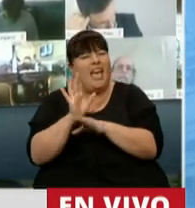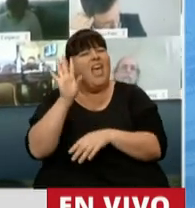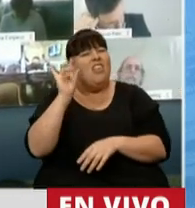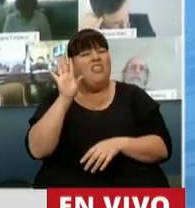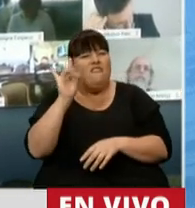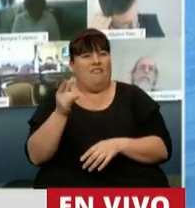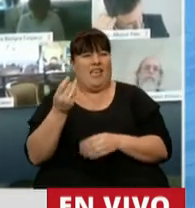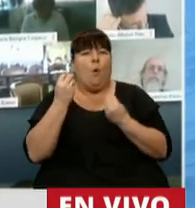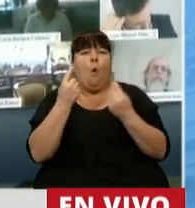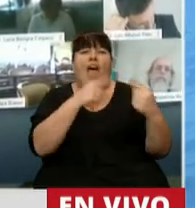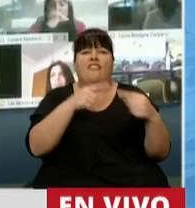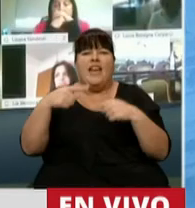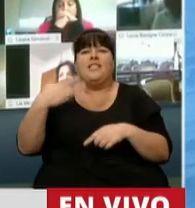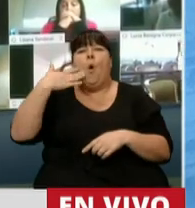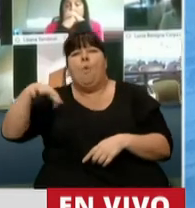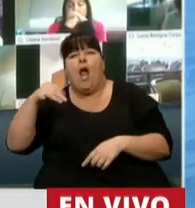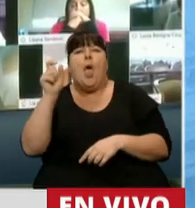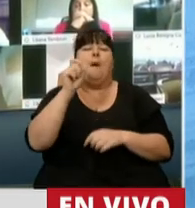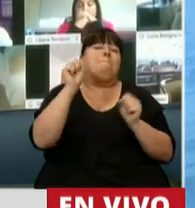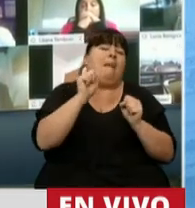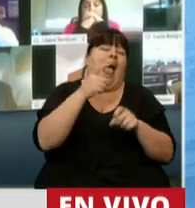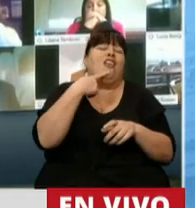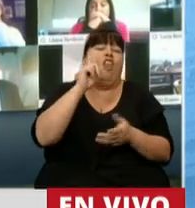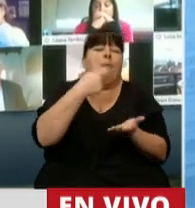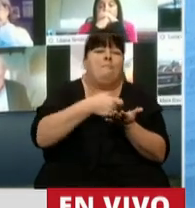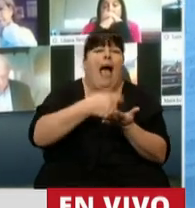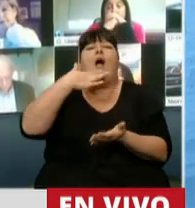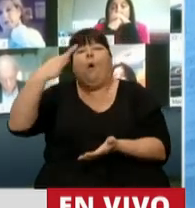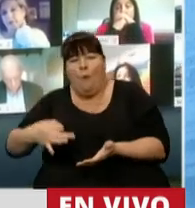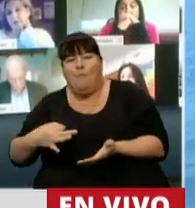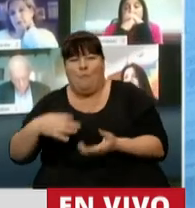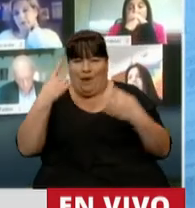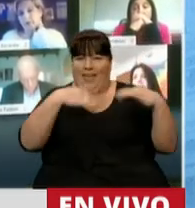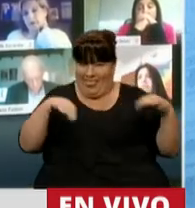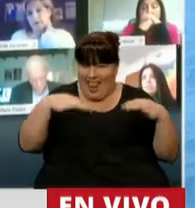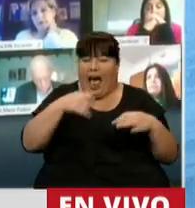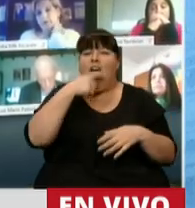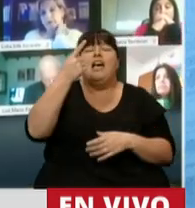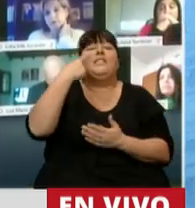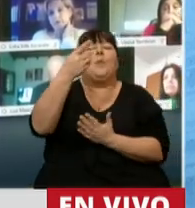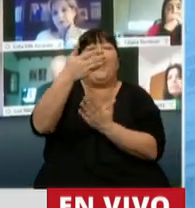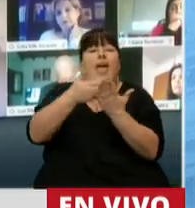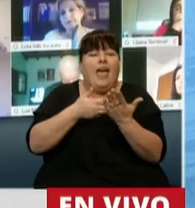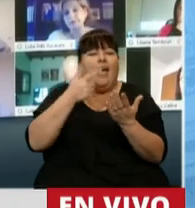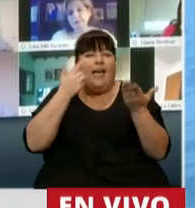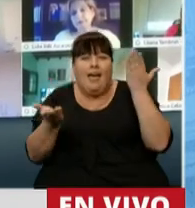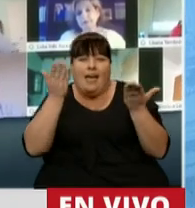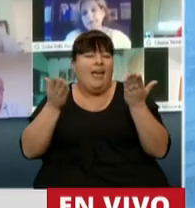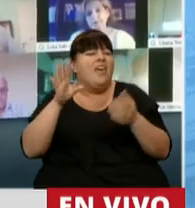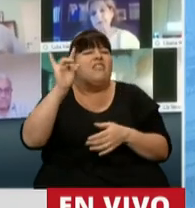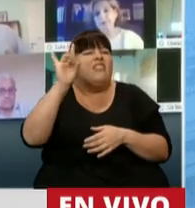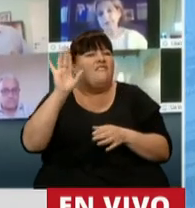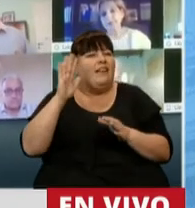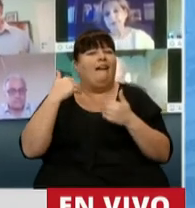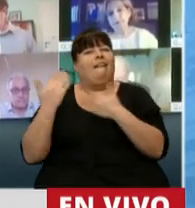difícil distinguir entre buenos y malos contribuyentes. Si empezamos a tirarnos con las listas va a ser muy difícil y muy